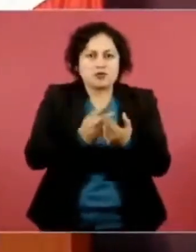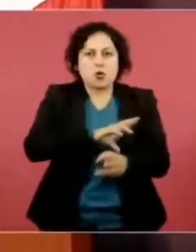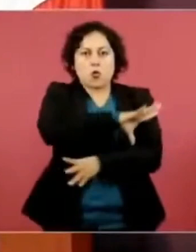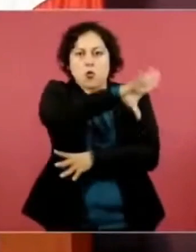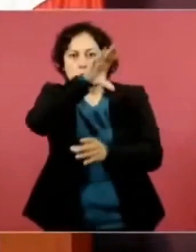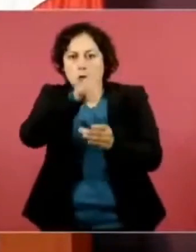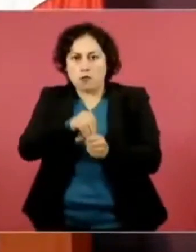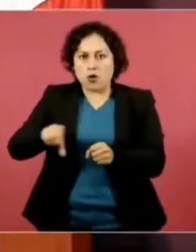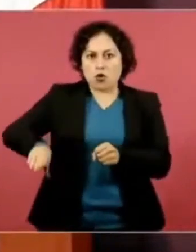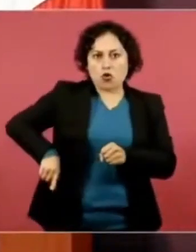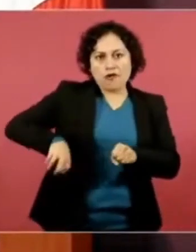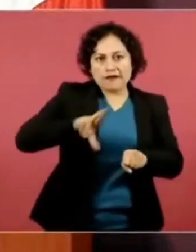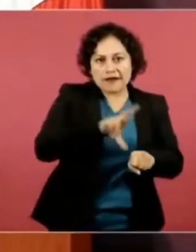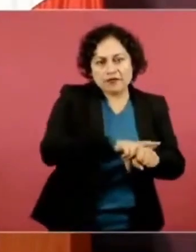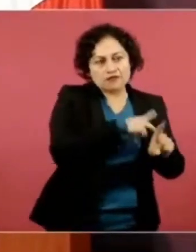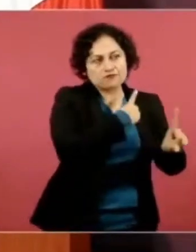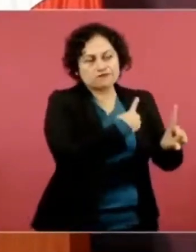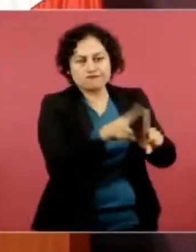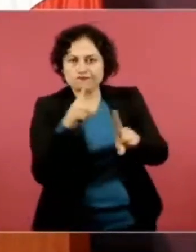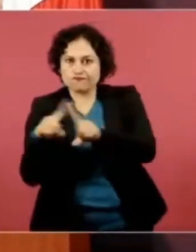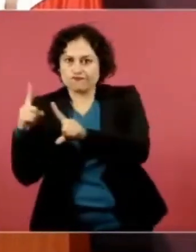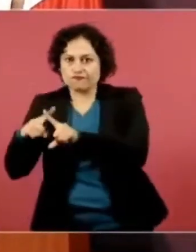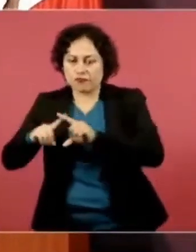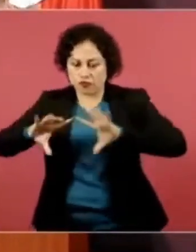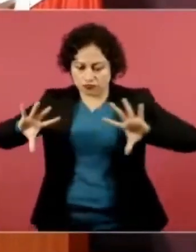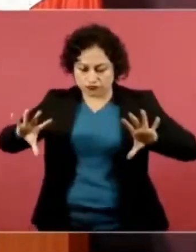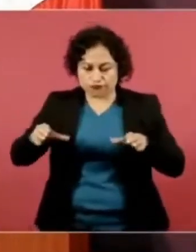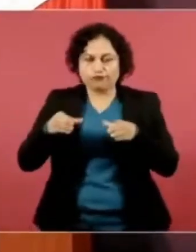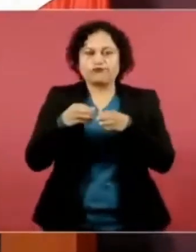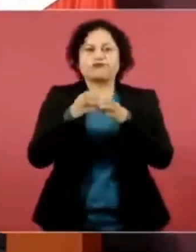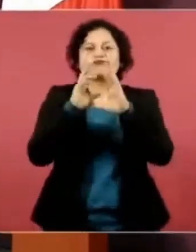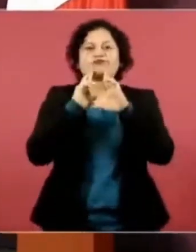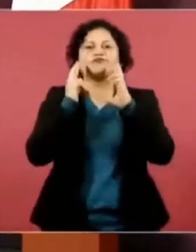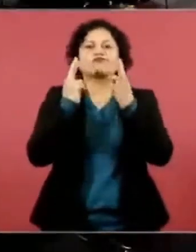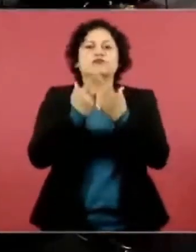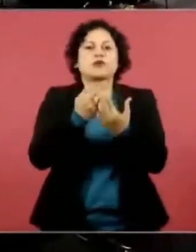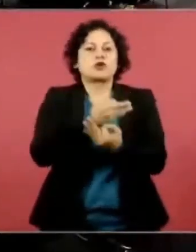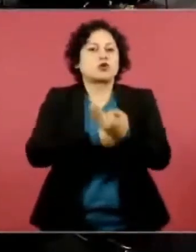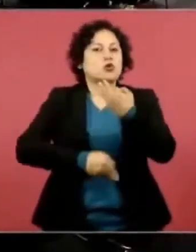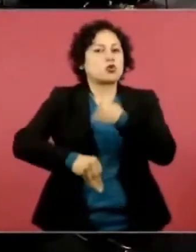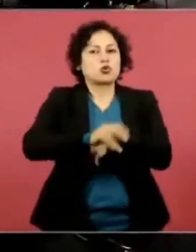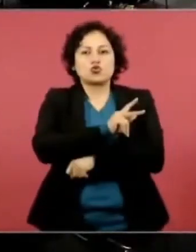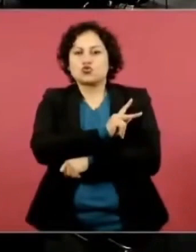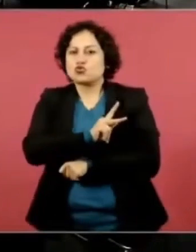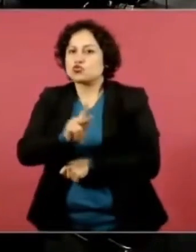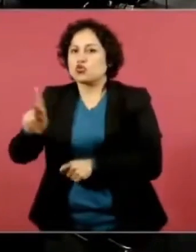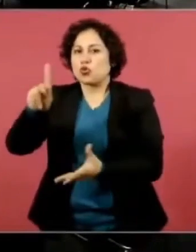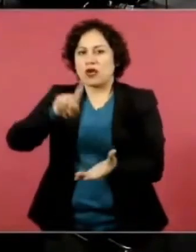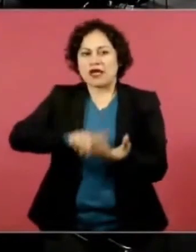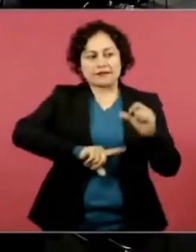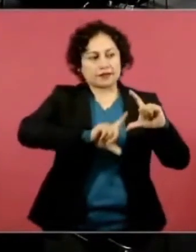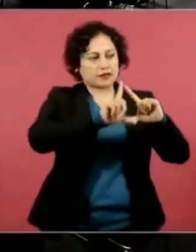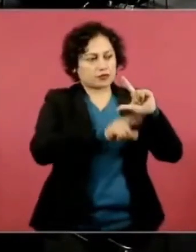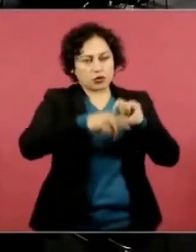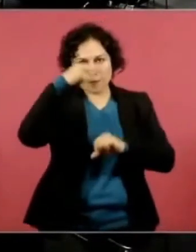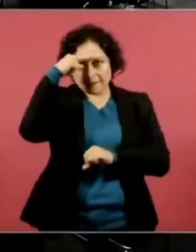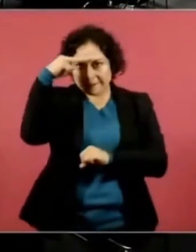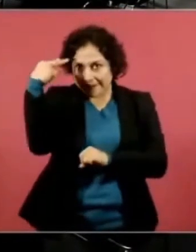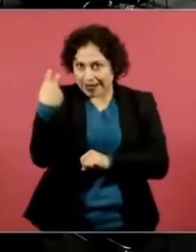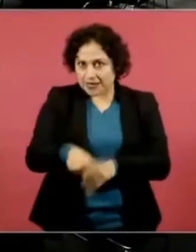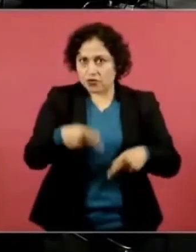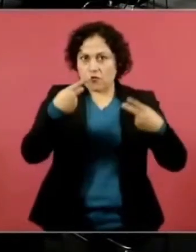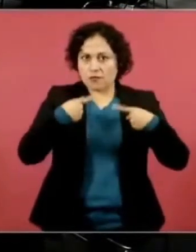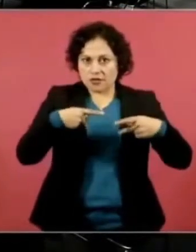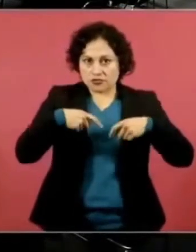Me reuní con todos los gobernadores. Nos reuní, participaron todos los servidores de la nación. Se fue casa